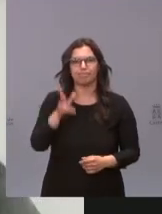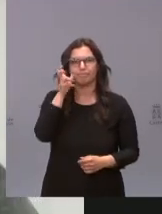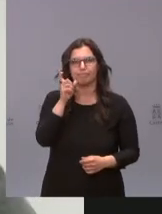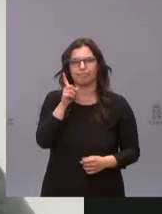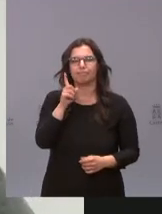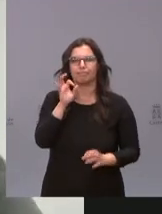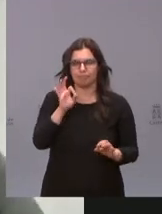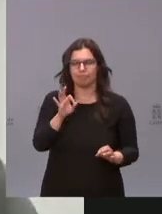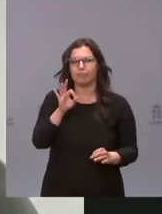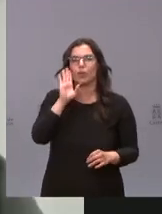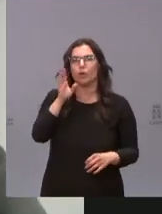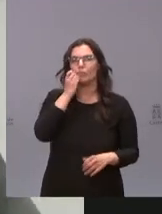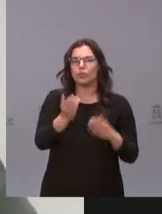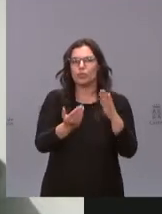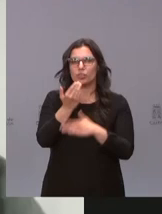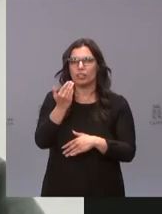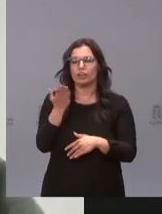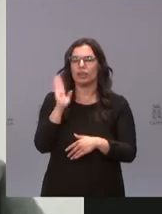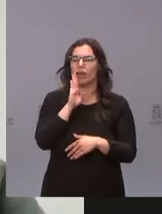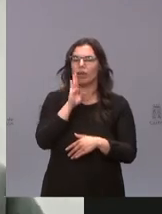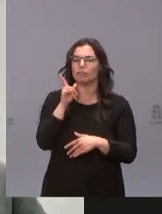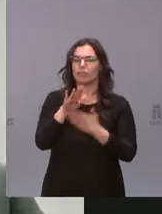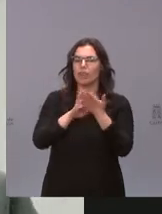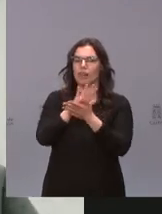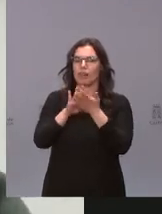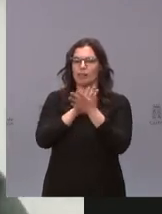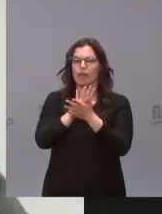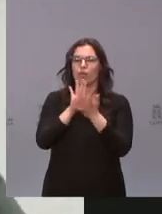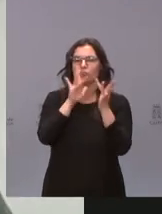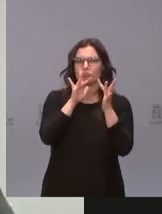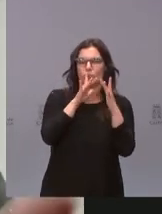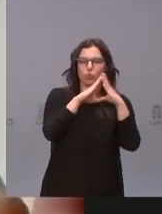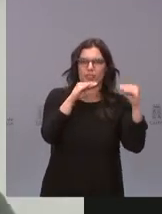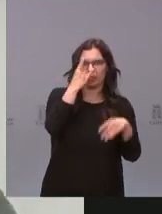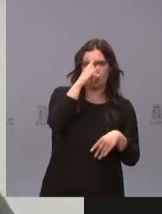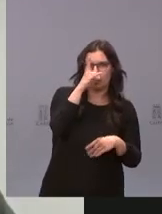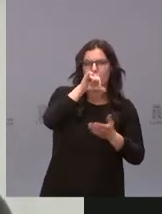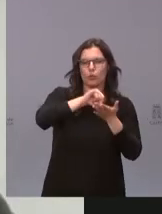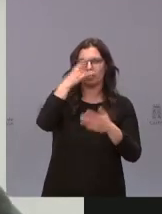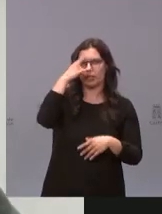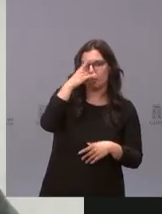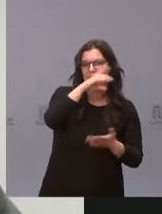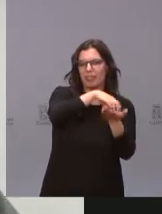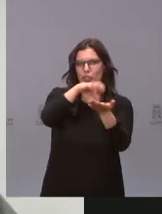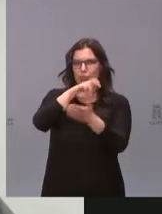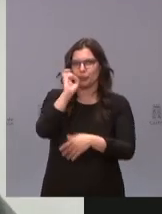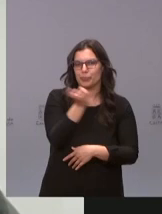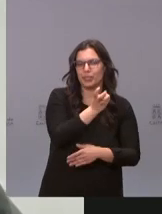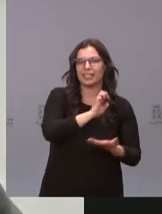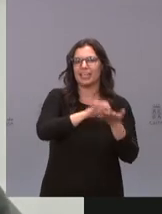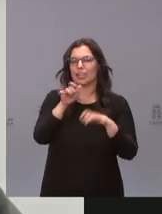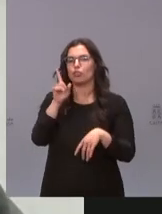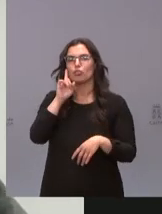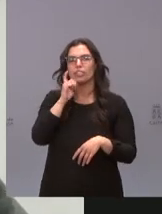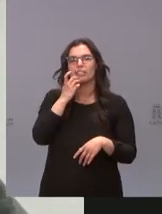Hola muy buenos días a todos han hablado de las relaciones con la Universidad de Salamanca con Salamanca con los distintos centros con Castilla y León no sé si ha habido